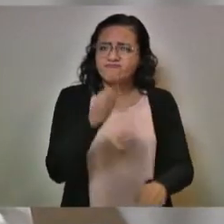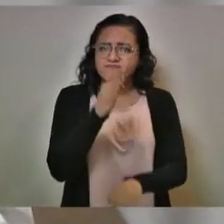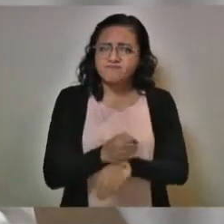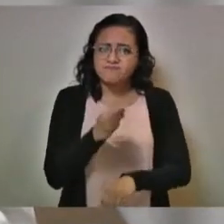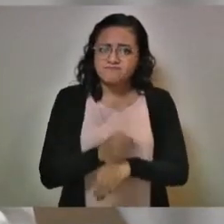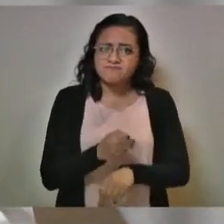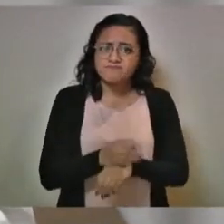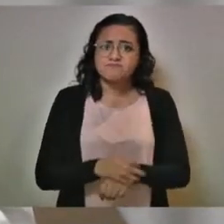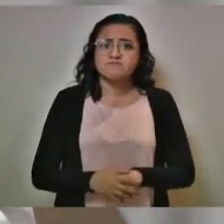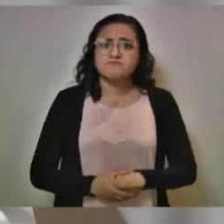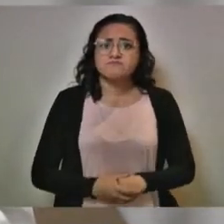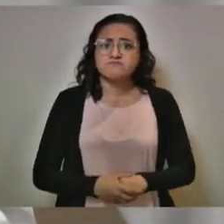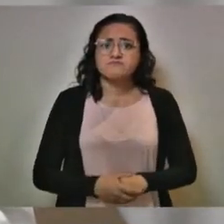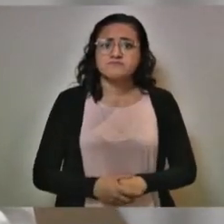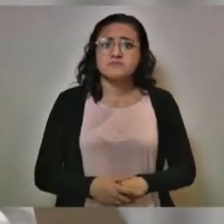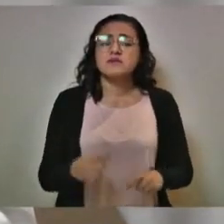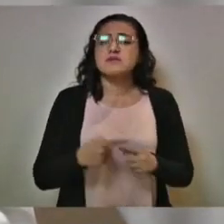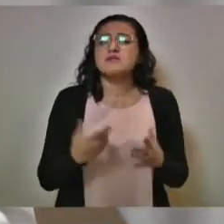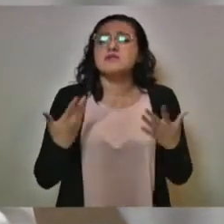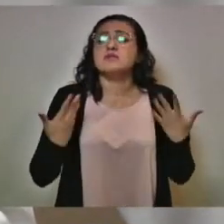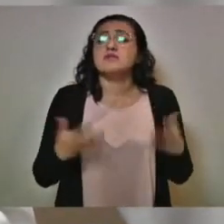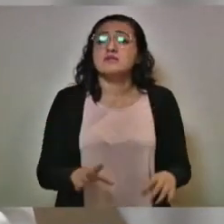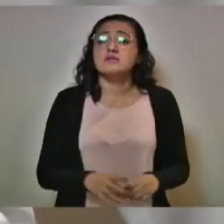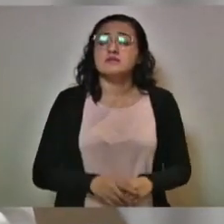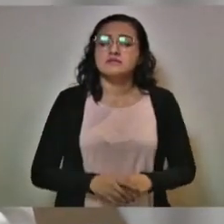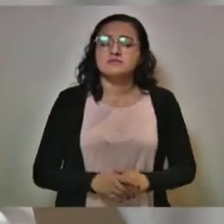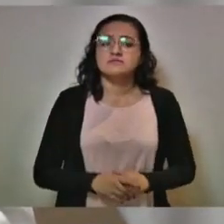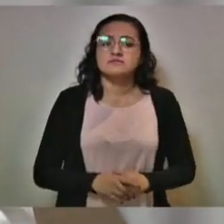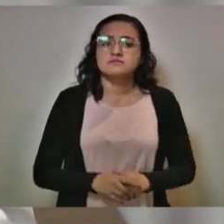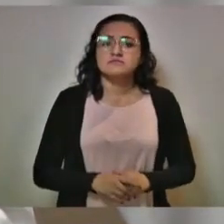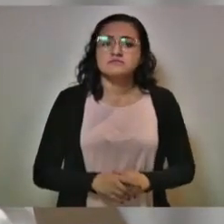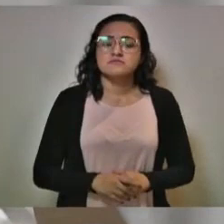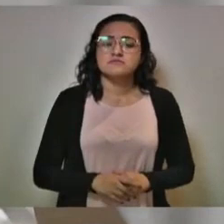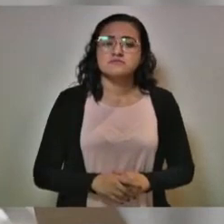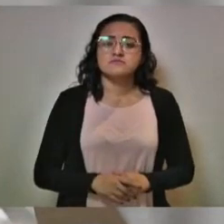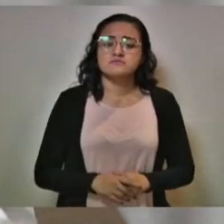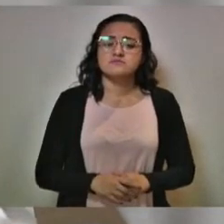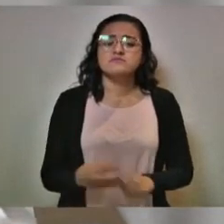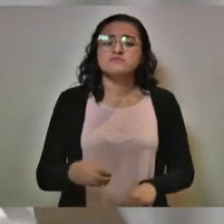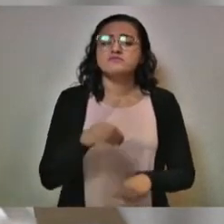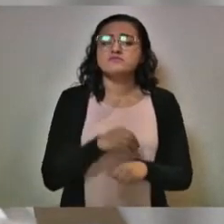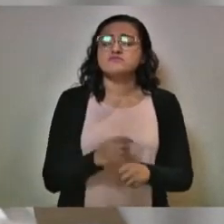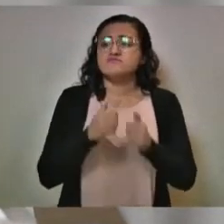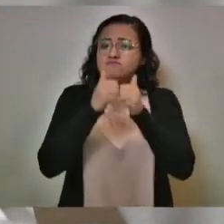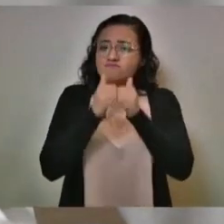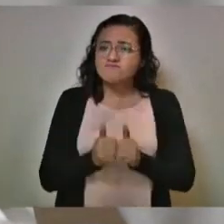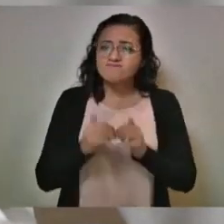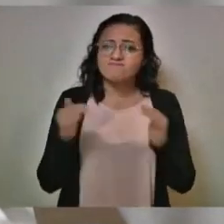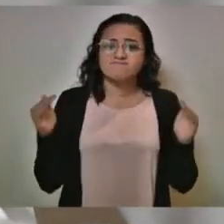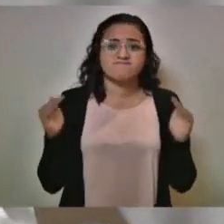en el que se sostiene el confinamiento,